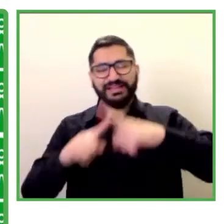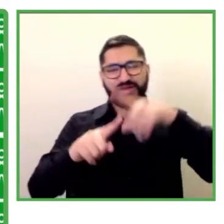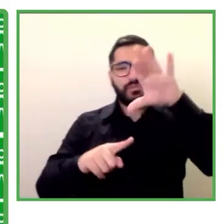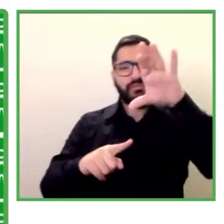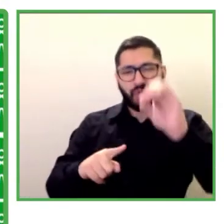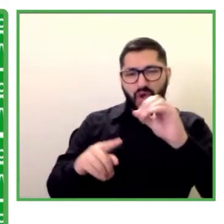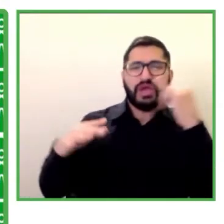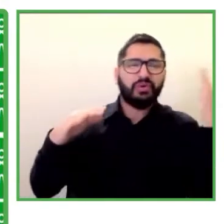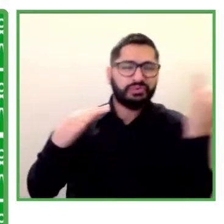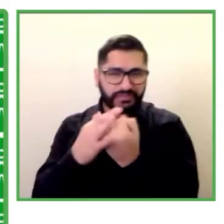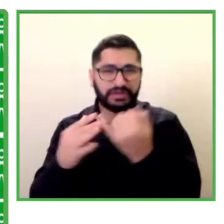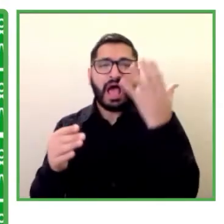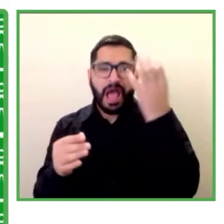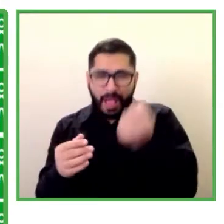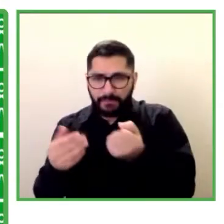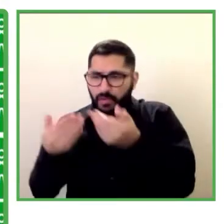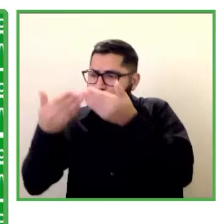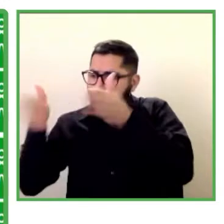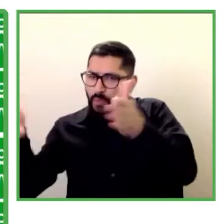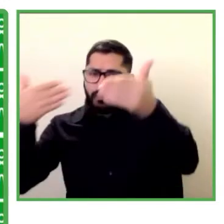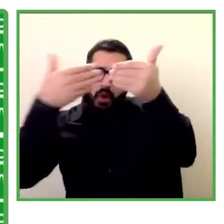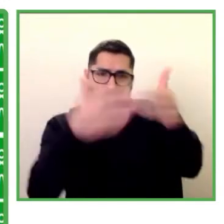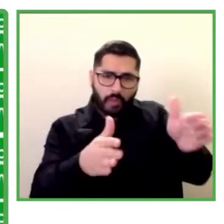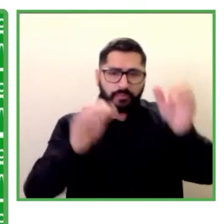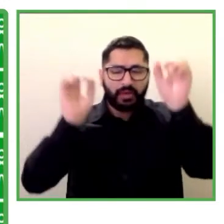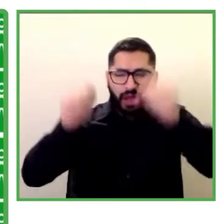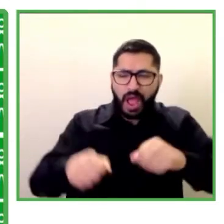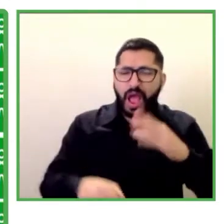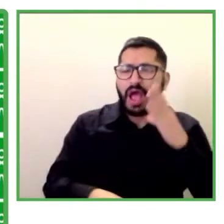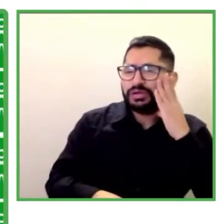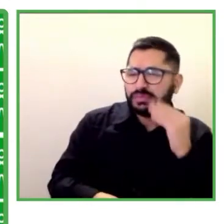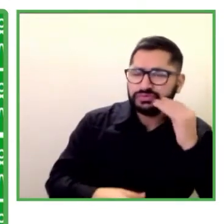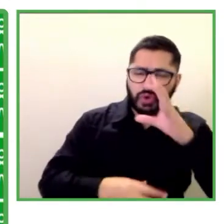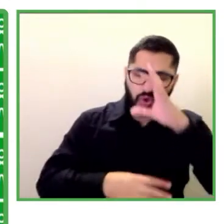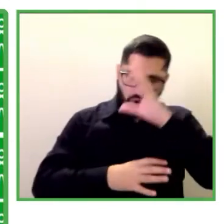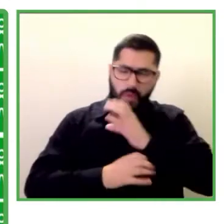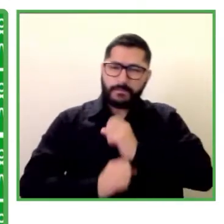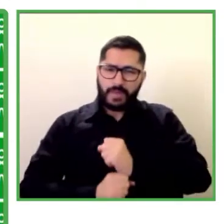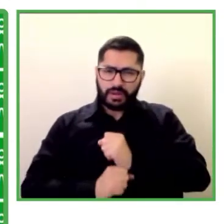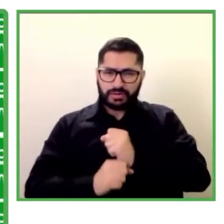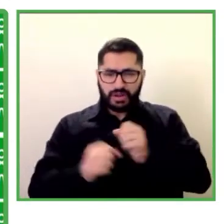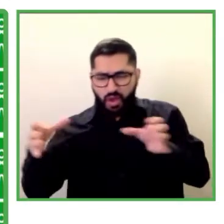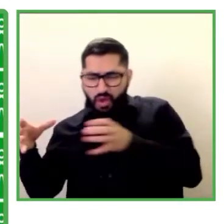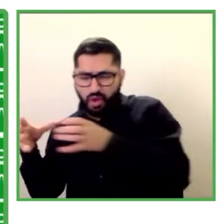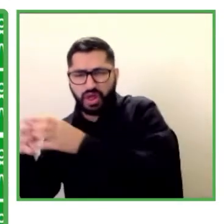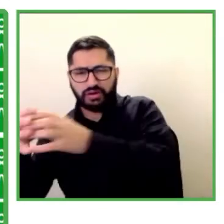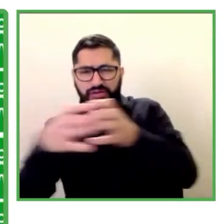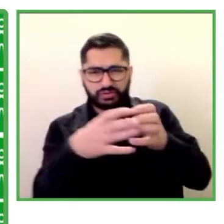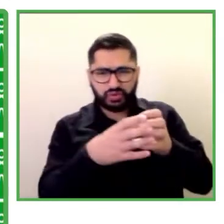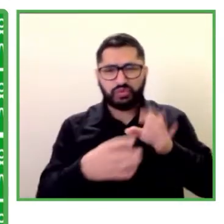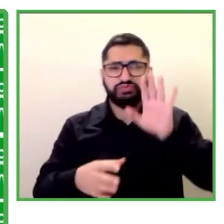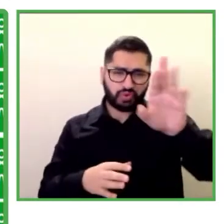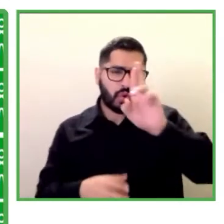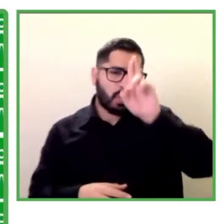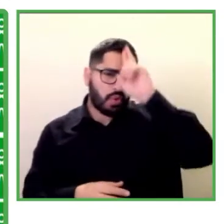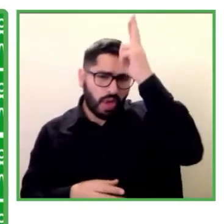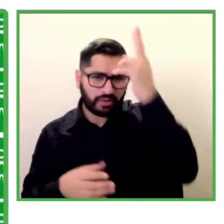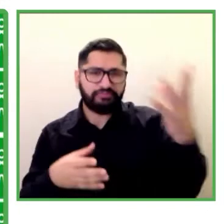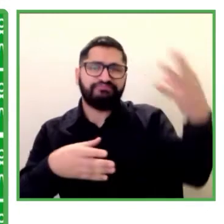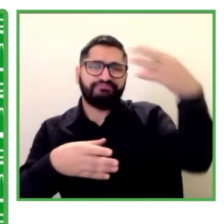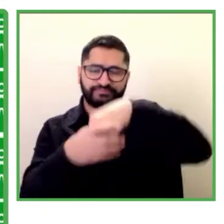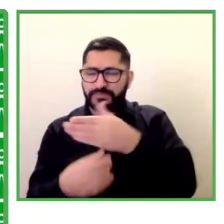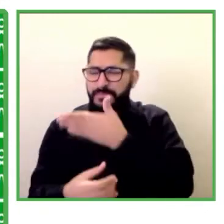experiencias que se ha abierto a todas las organizaciones de Uruguay, donde compartimos mejores prácticas y donde también ayudamos a las organizaciones a resolver las